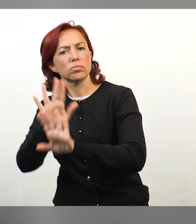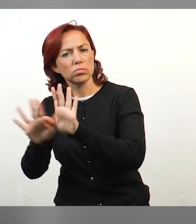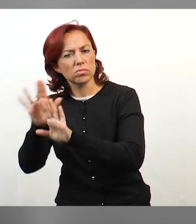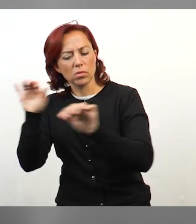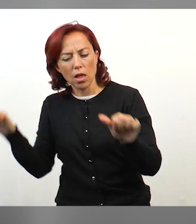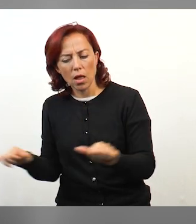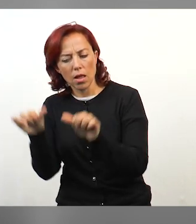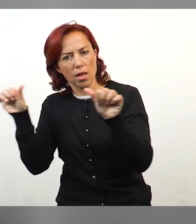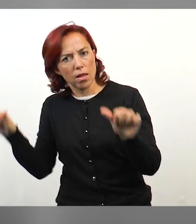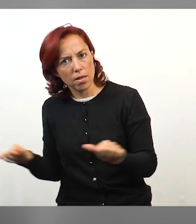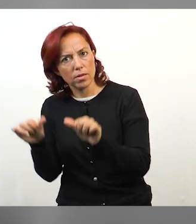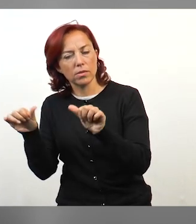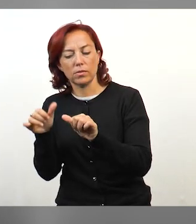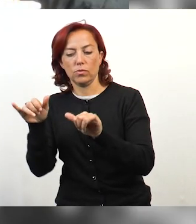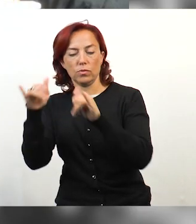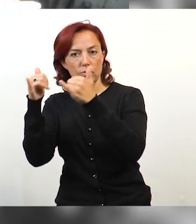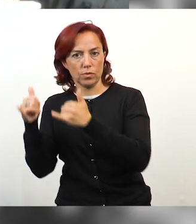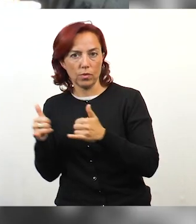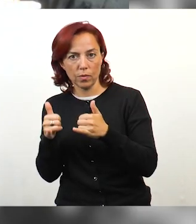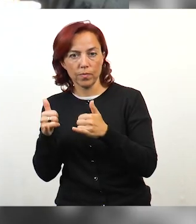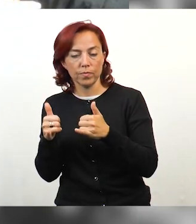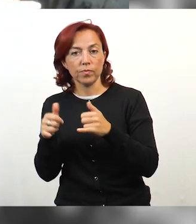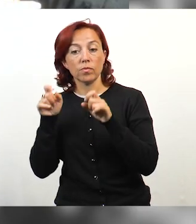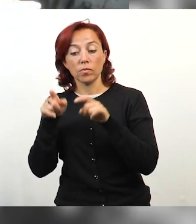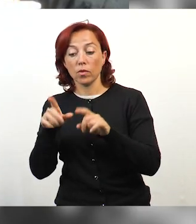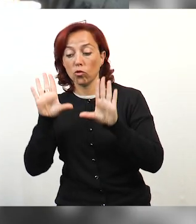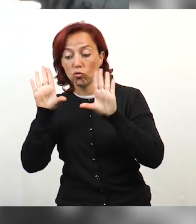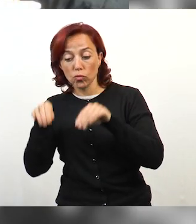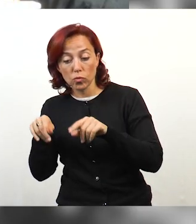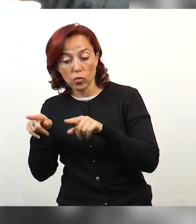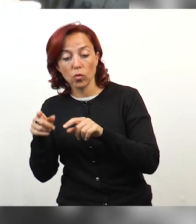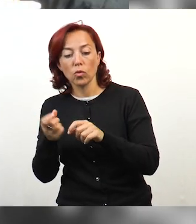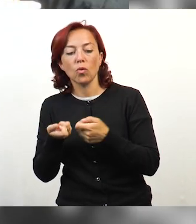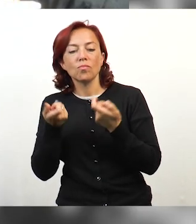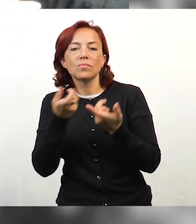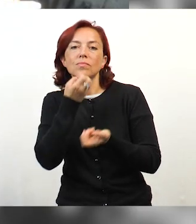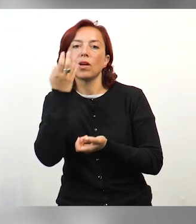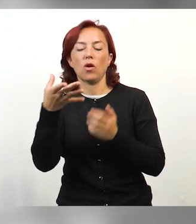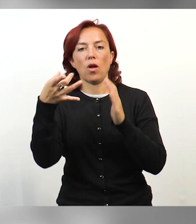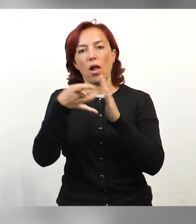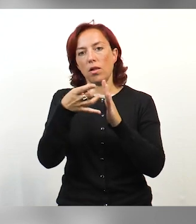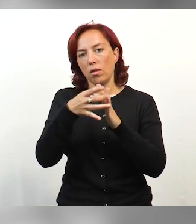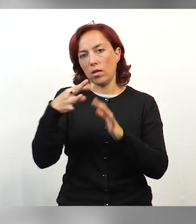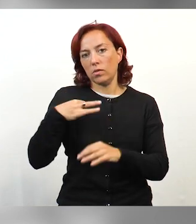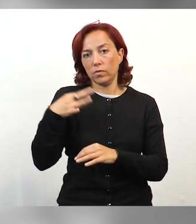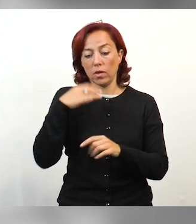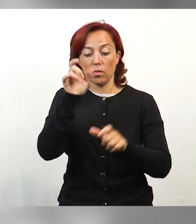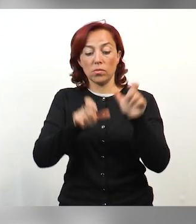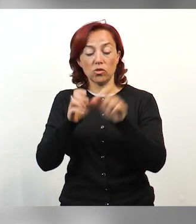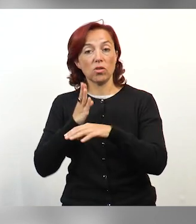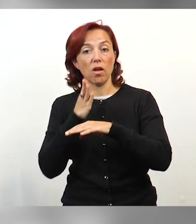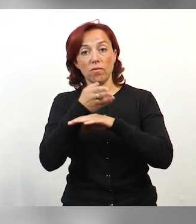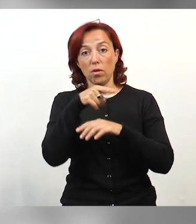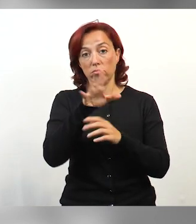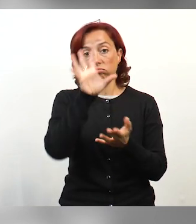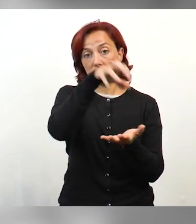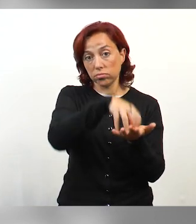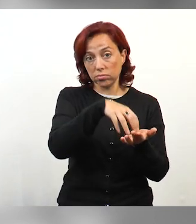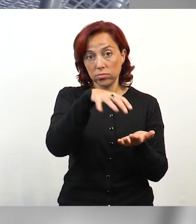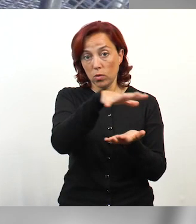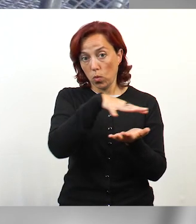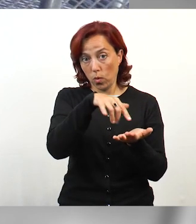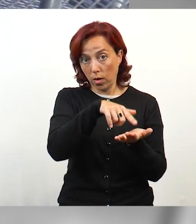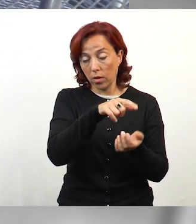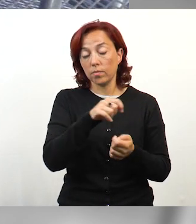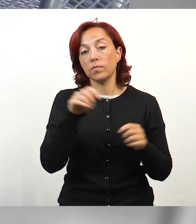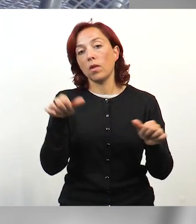proporcionó la mano de obra para la confección de los mismos. El equipamiento permitirá mejorar la calidad de vida de las personas que se atienden en